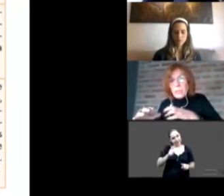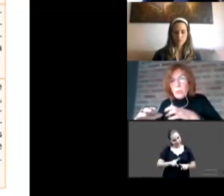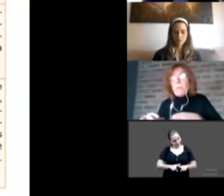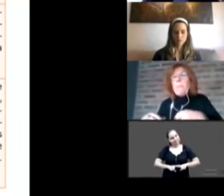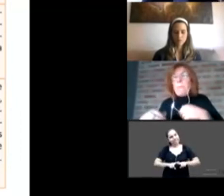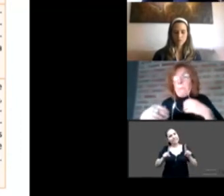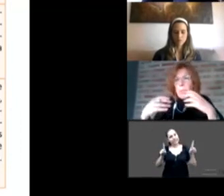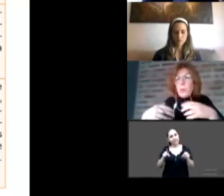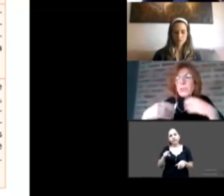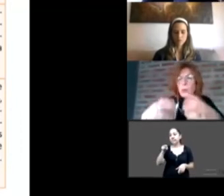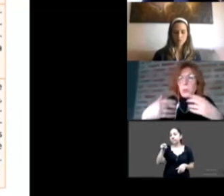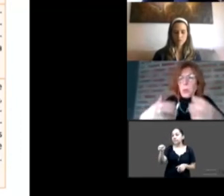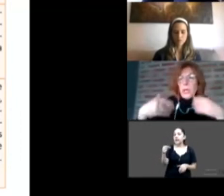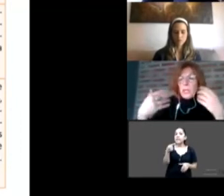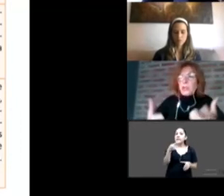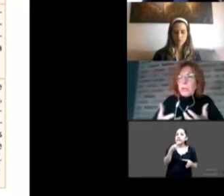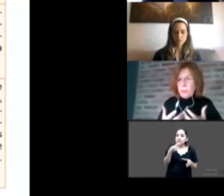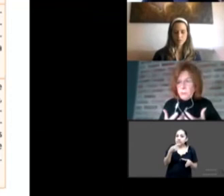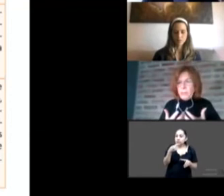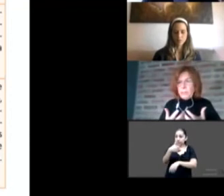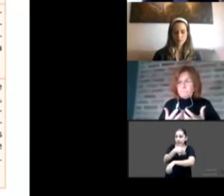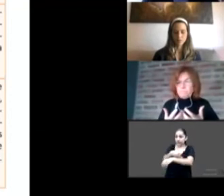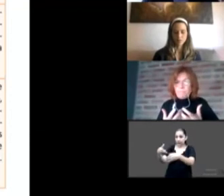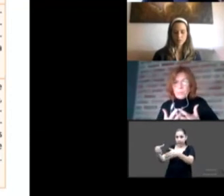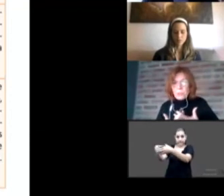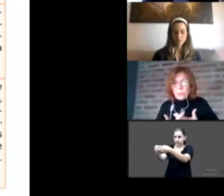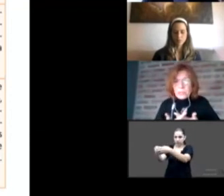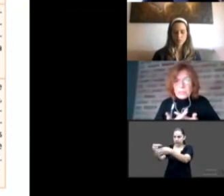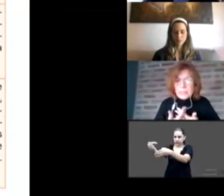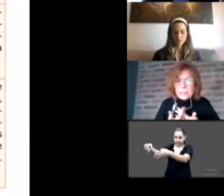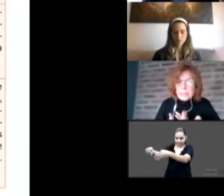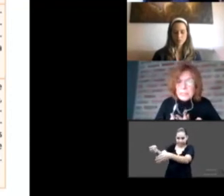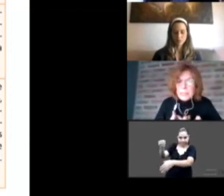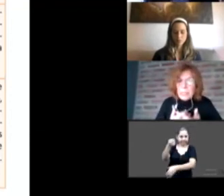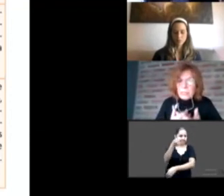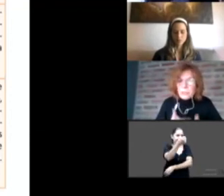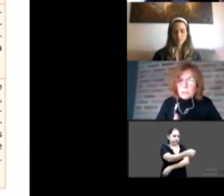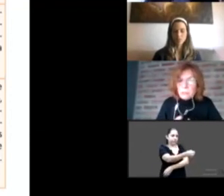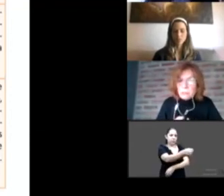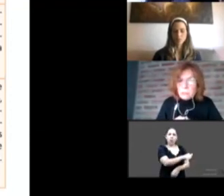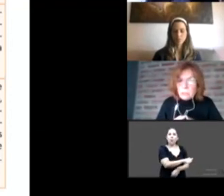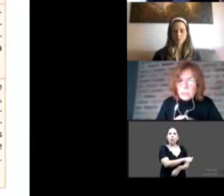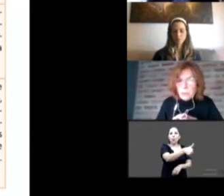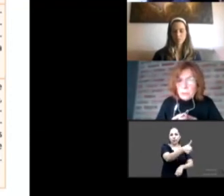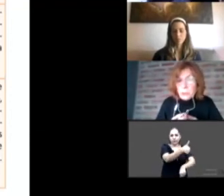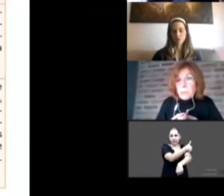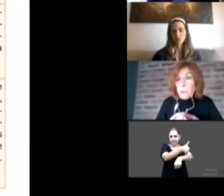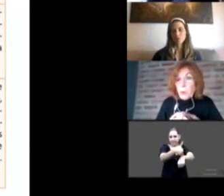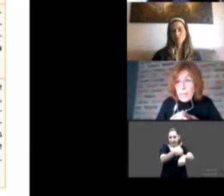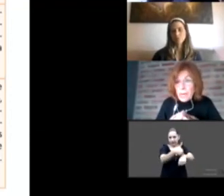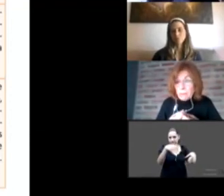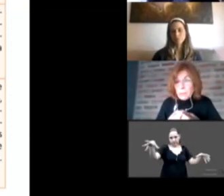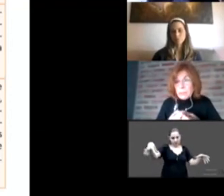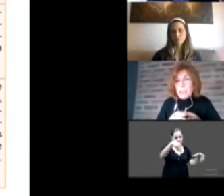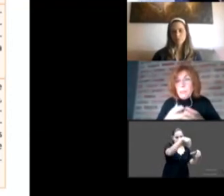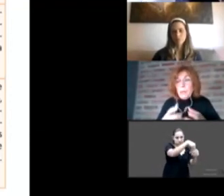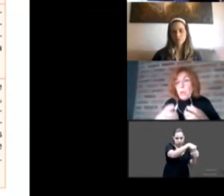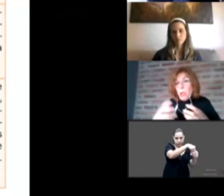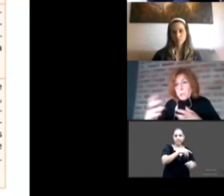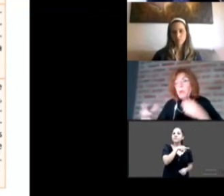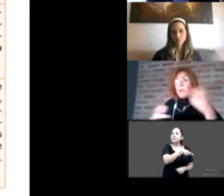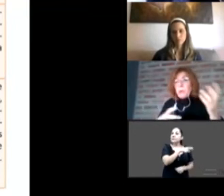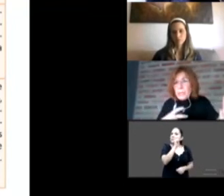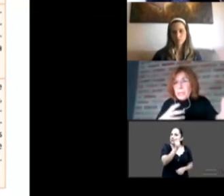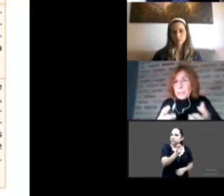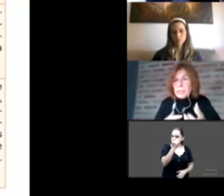alternativo, pero es incluido en otra familia. Entonces, el acogimiento es temporal, sin embargo,